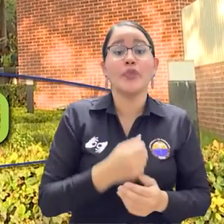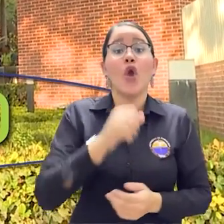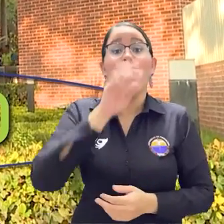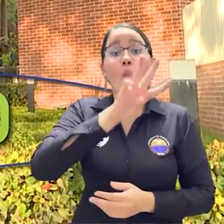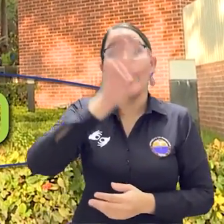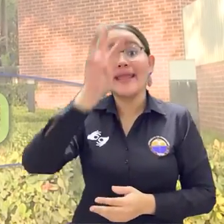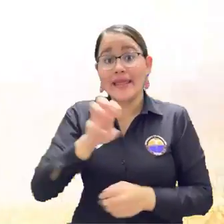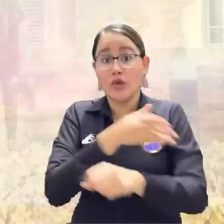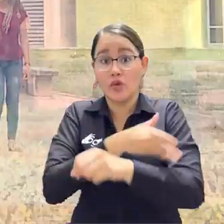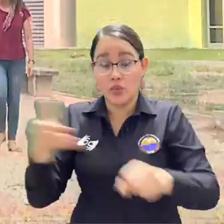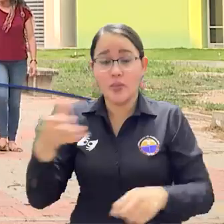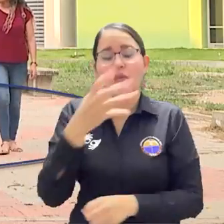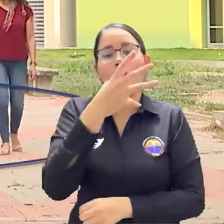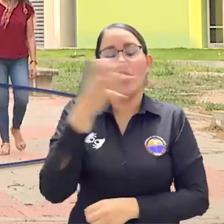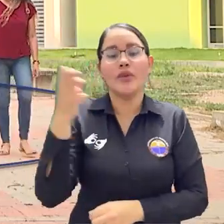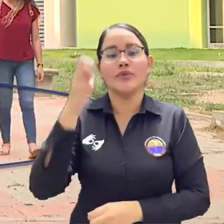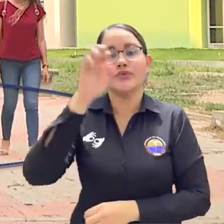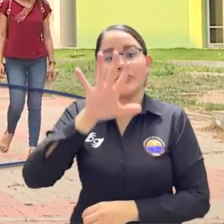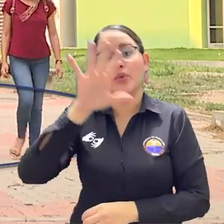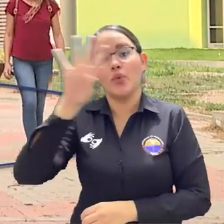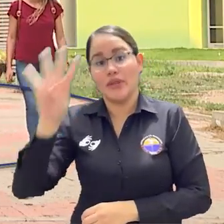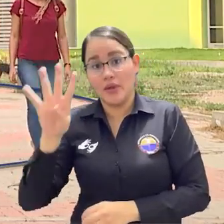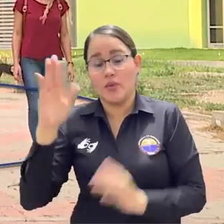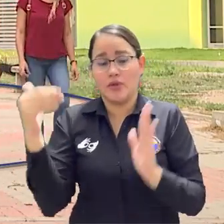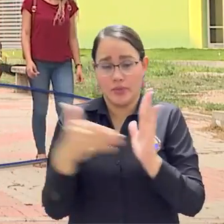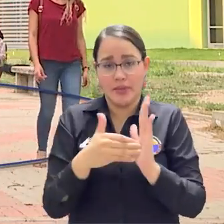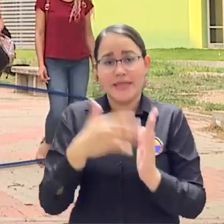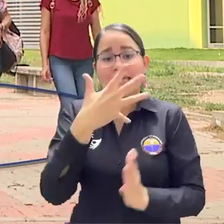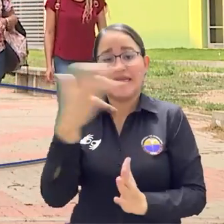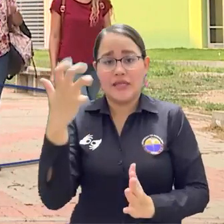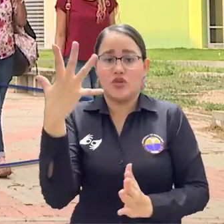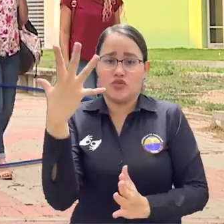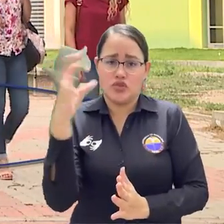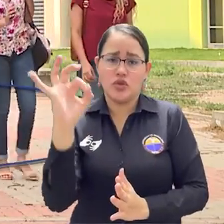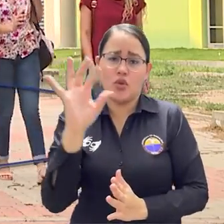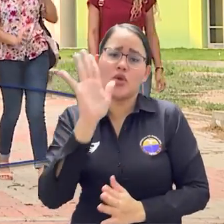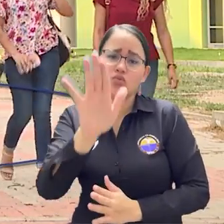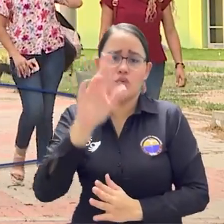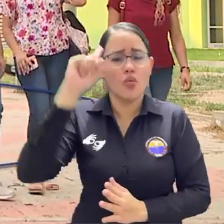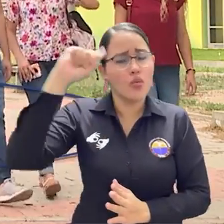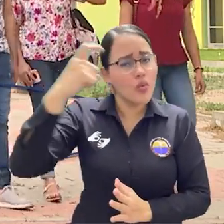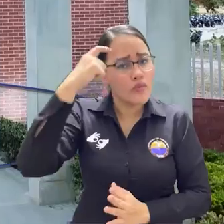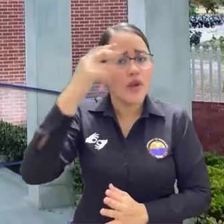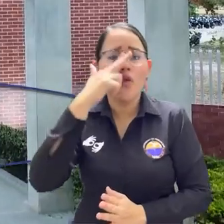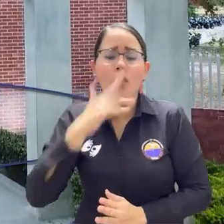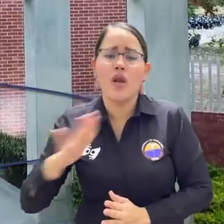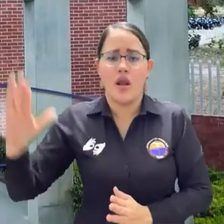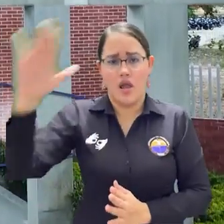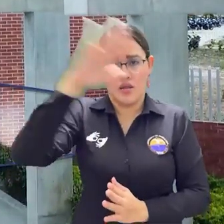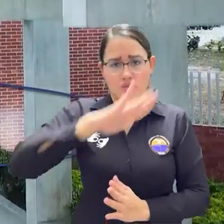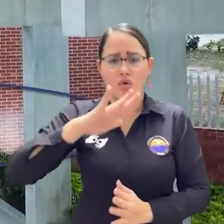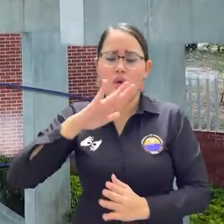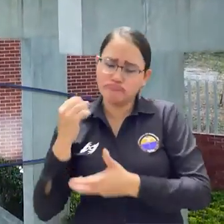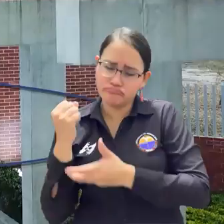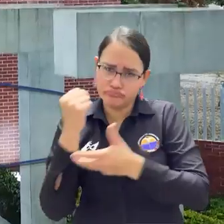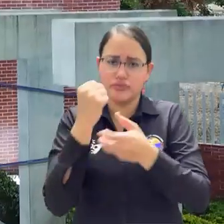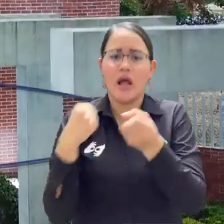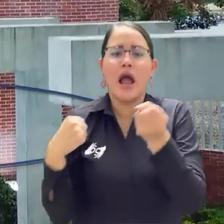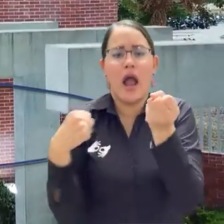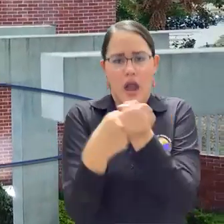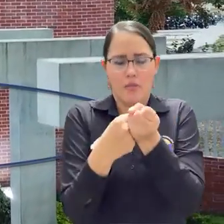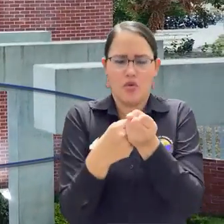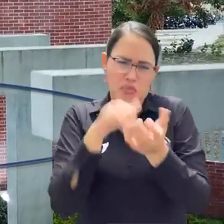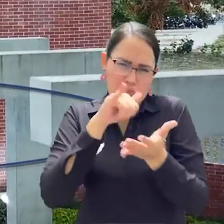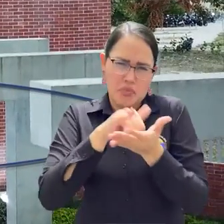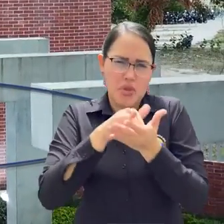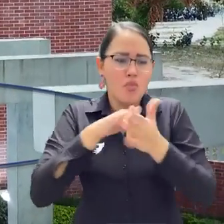del Magdalena 48 millones 454 mil 550 el aportado por el gobierno nacional